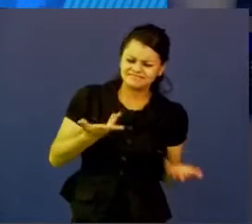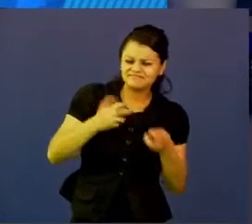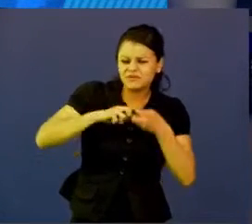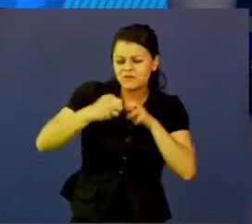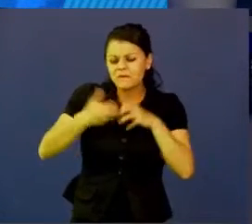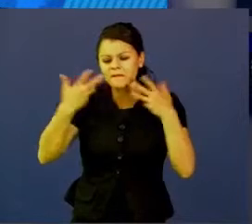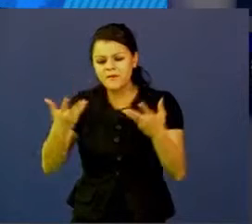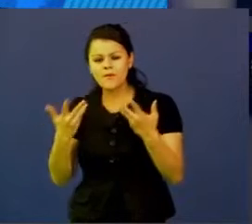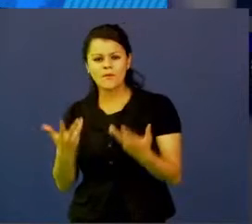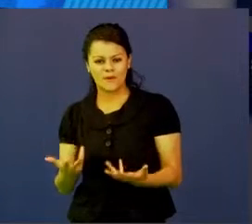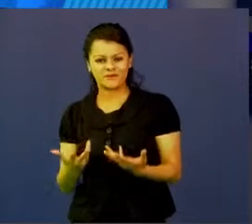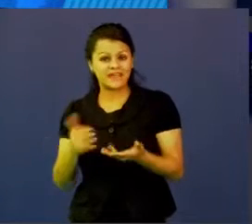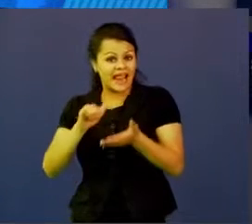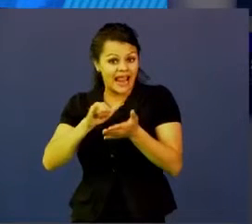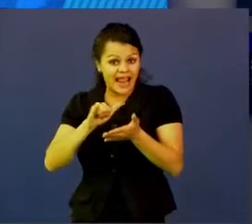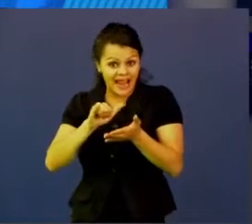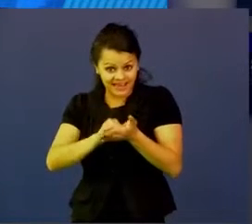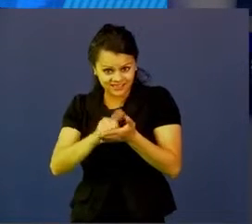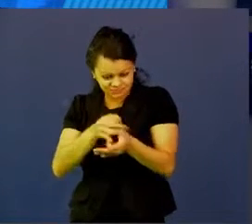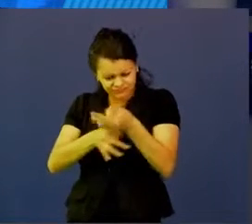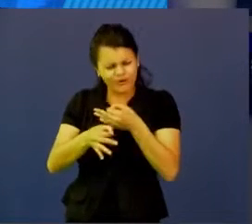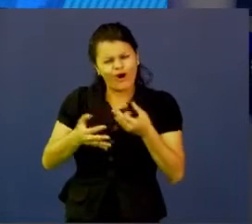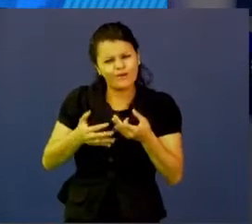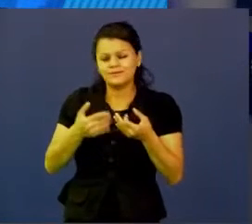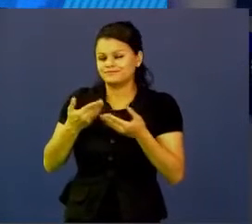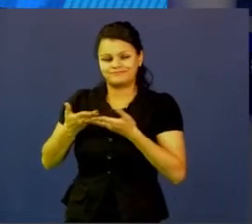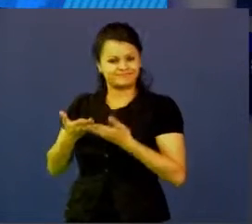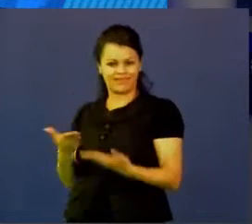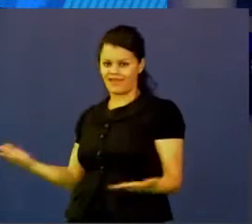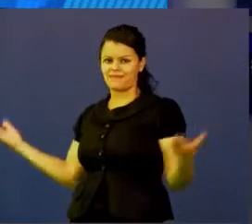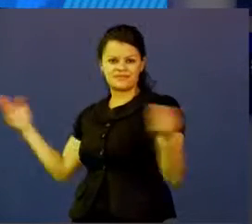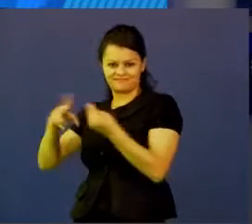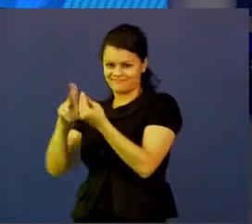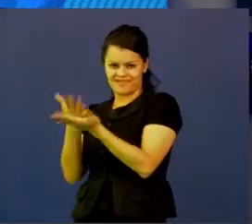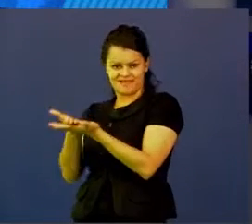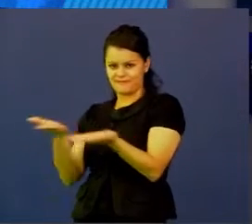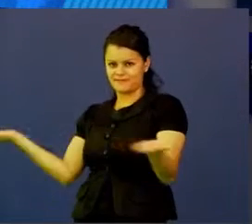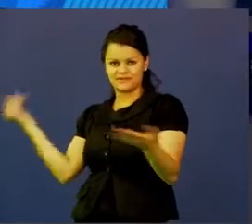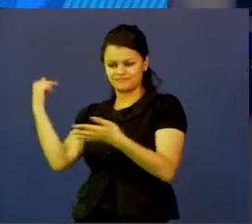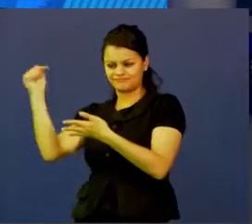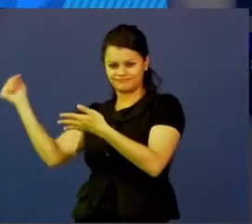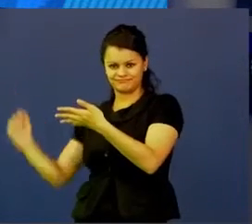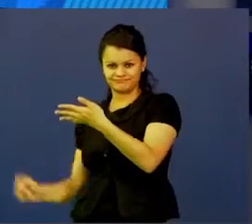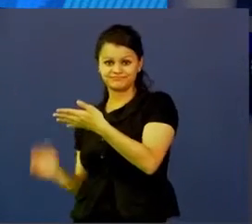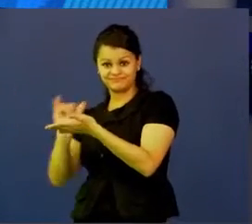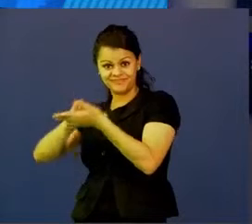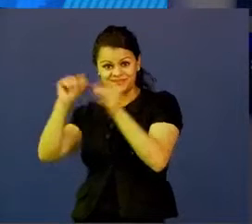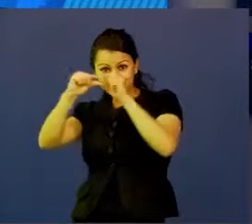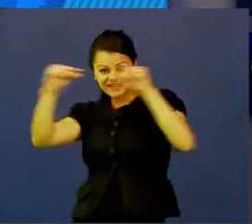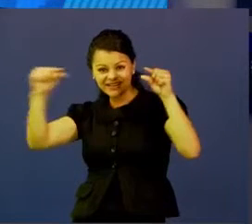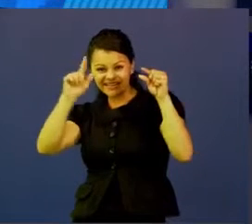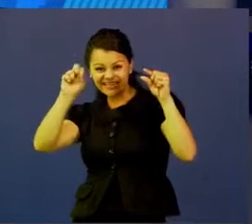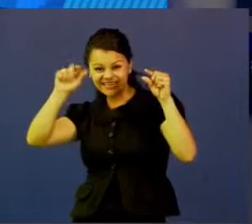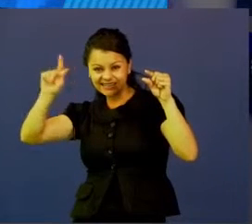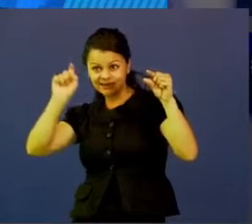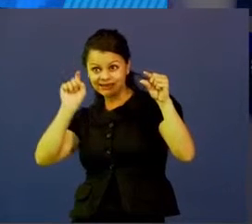y para eso tenemos varias herramientas en ese link que les mostraba, está, digamos, toda la metodología,